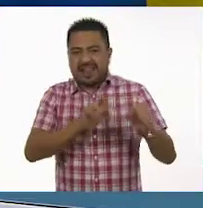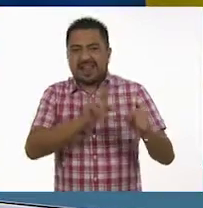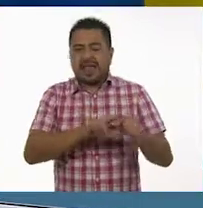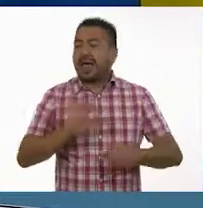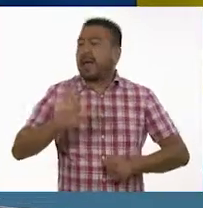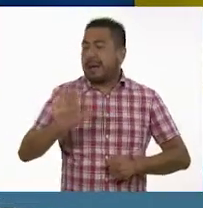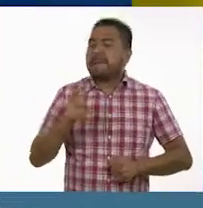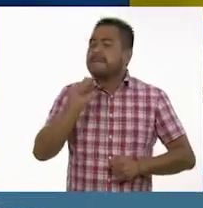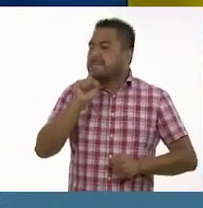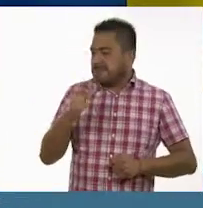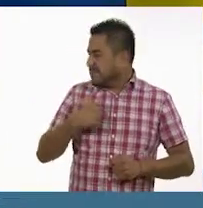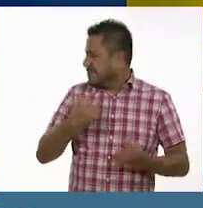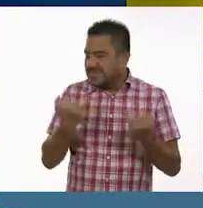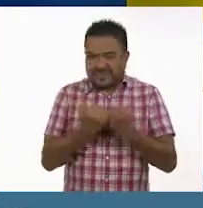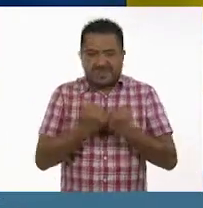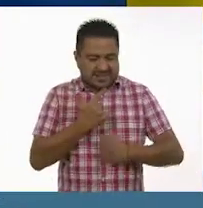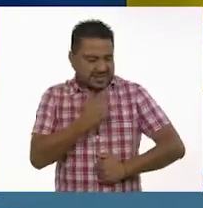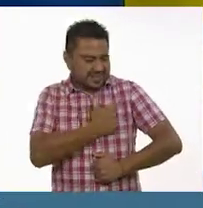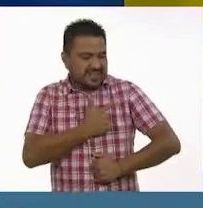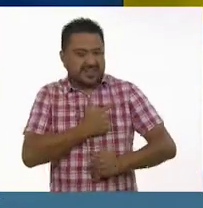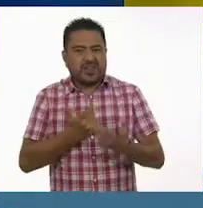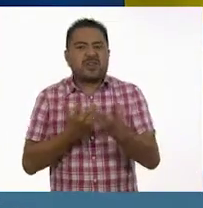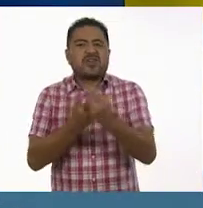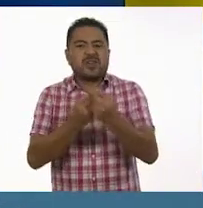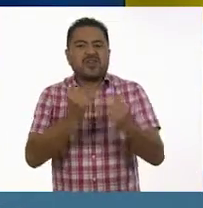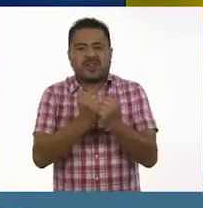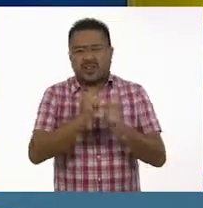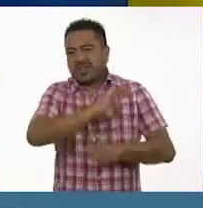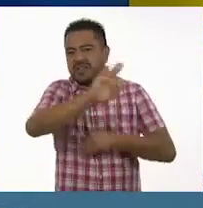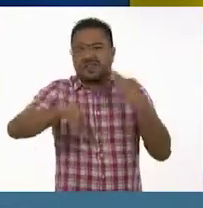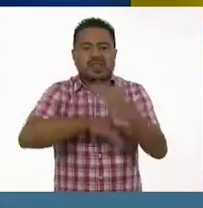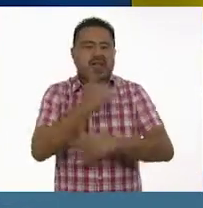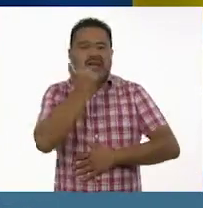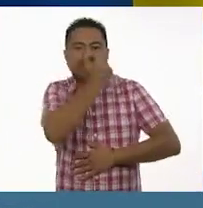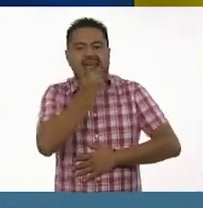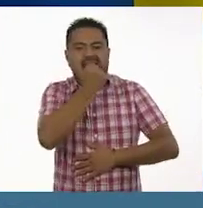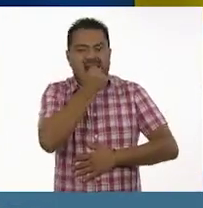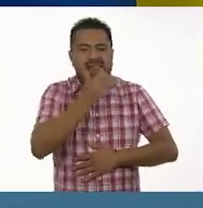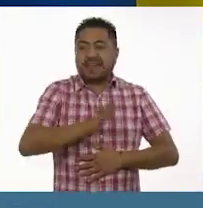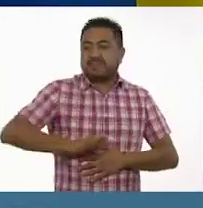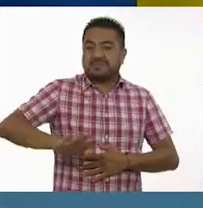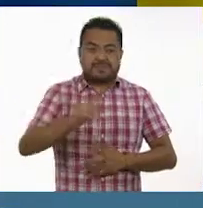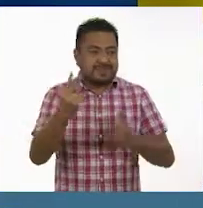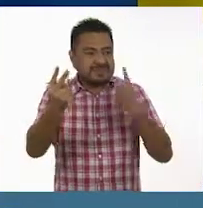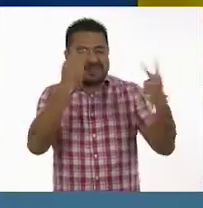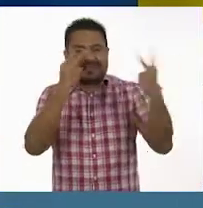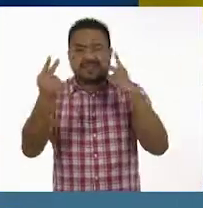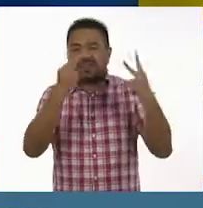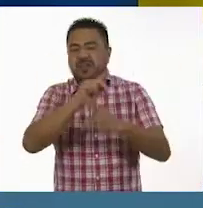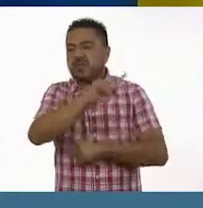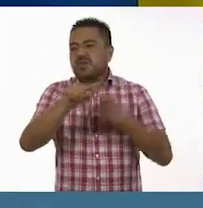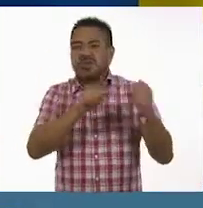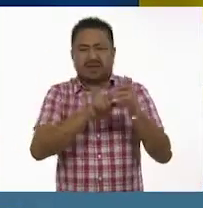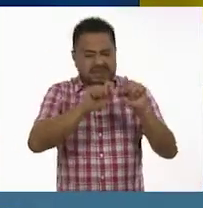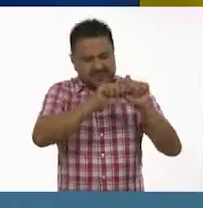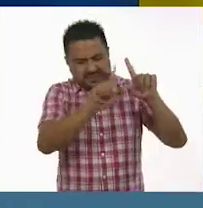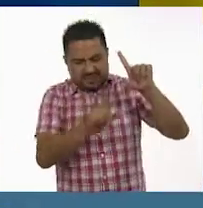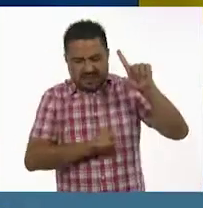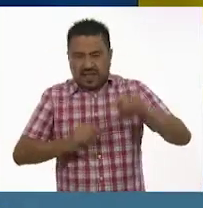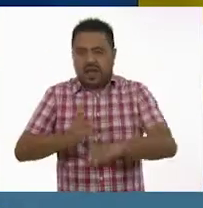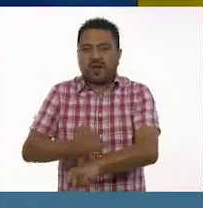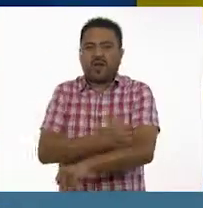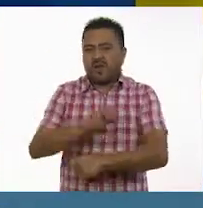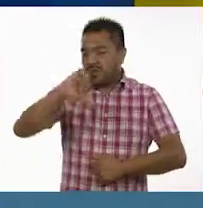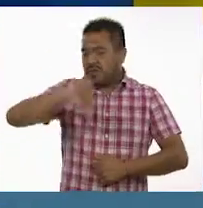Pues a mí también me da mucho gusto estar con usted y con todos los alumnos y alumnas que nos ven desde todo el país y que nos